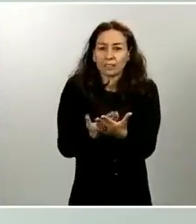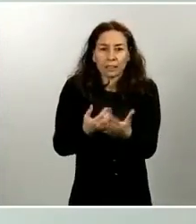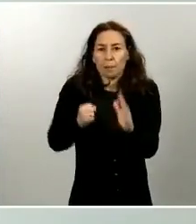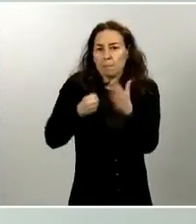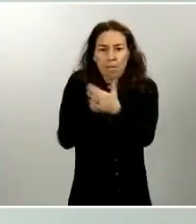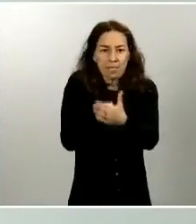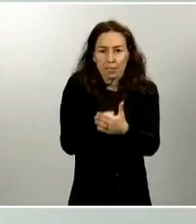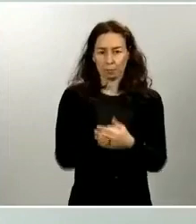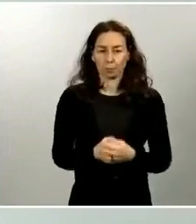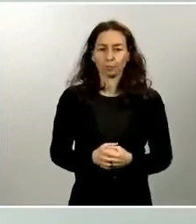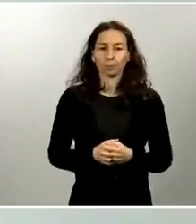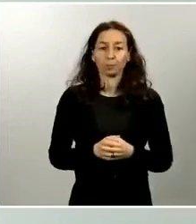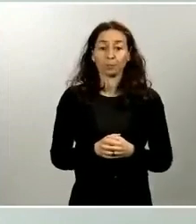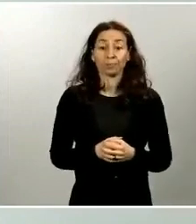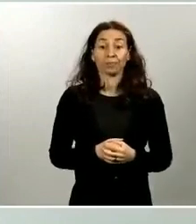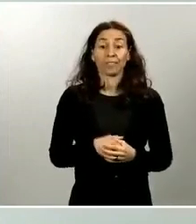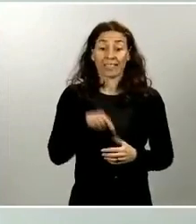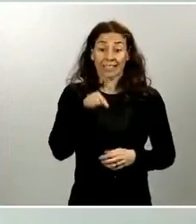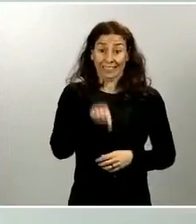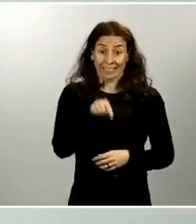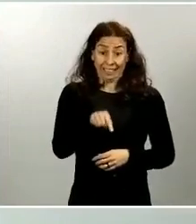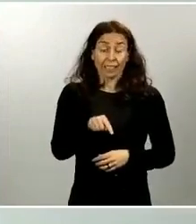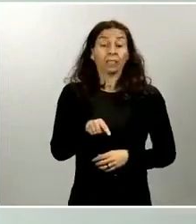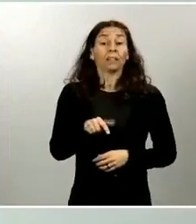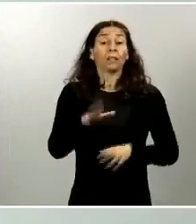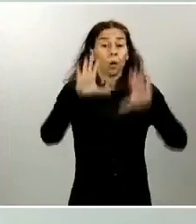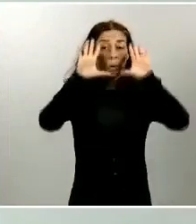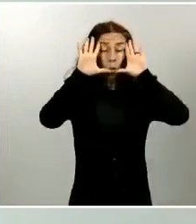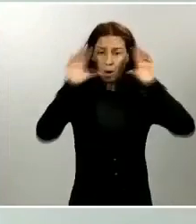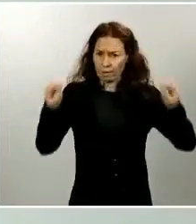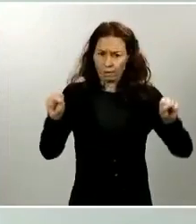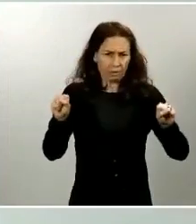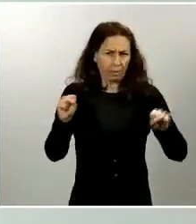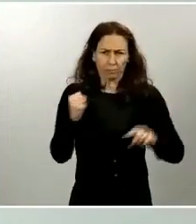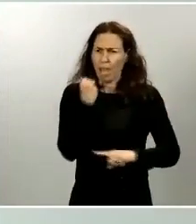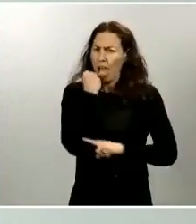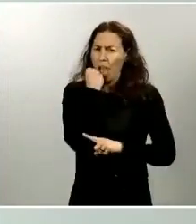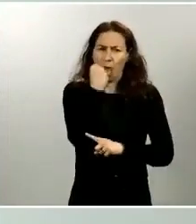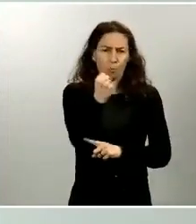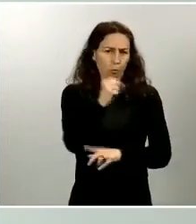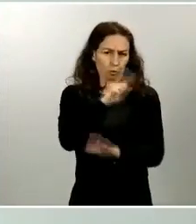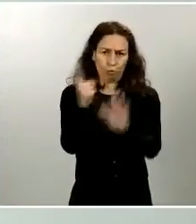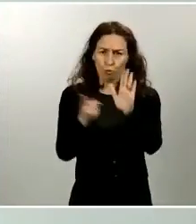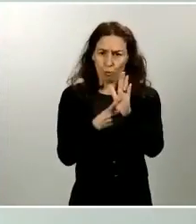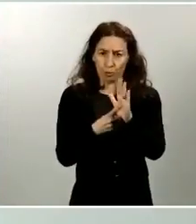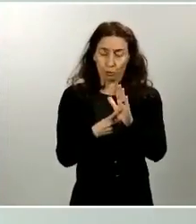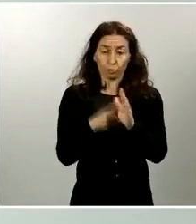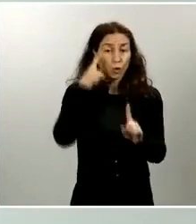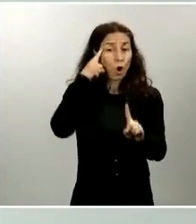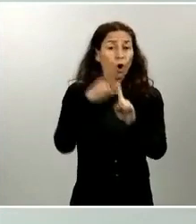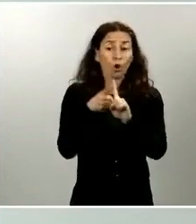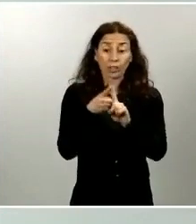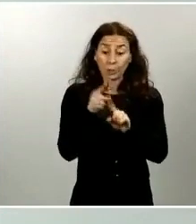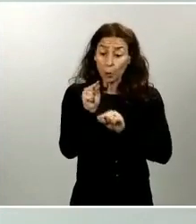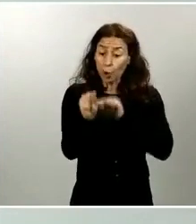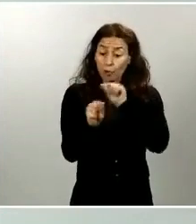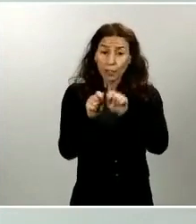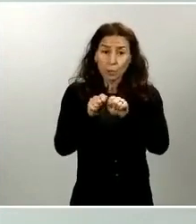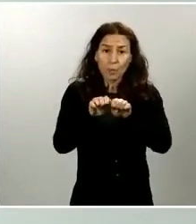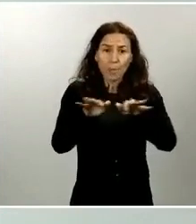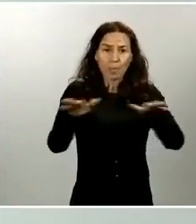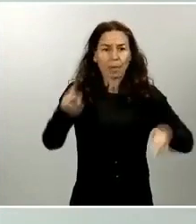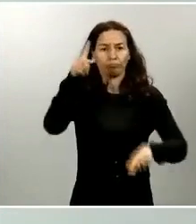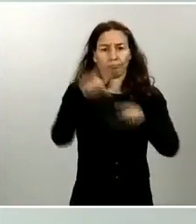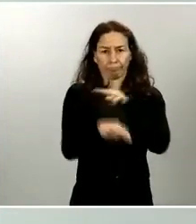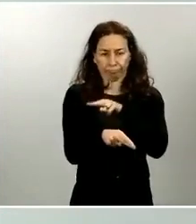Con esta referencia, la Guardia Civil seguirá contribuyendo con su servicio a evitar la propagación del virus y a